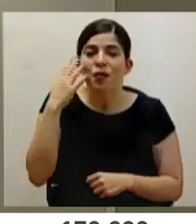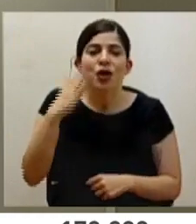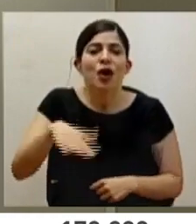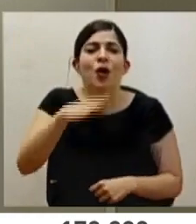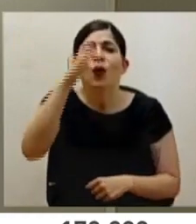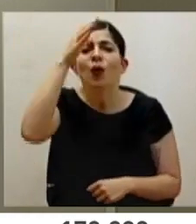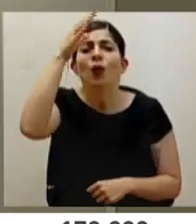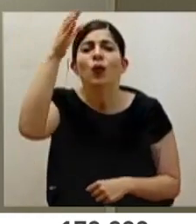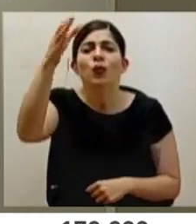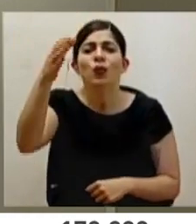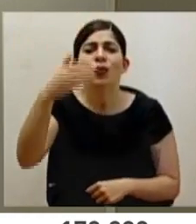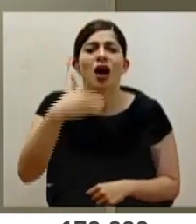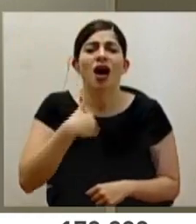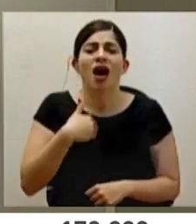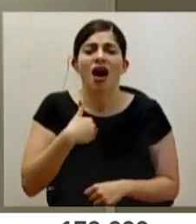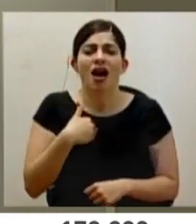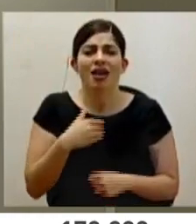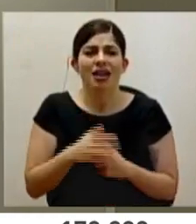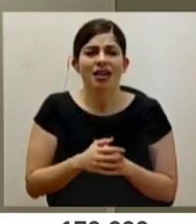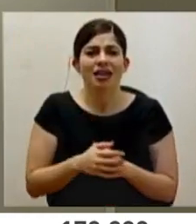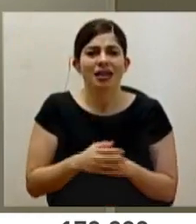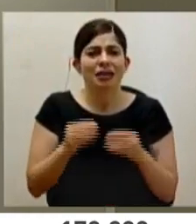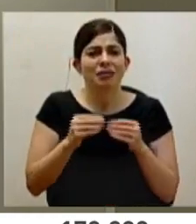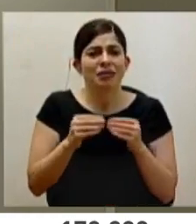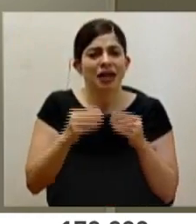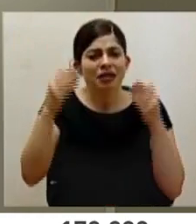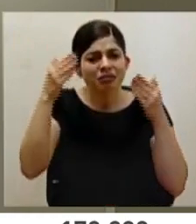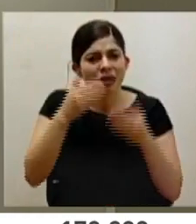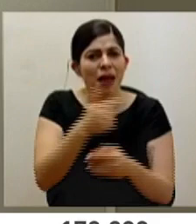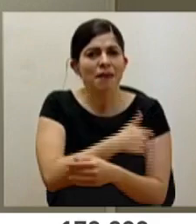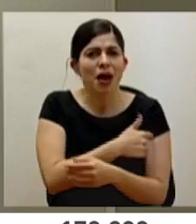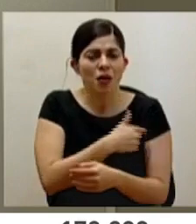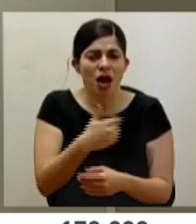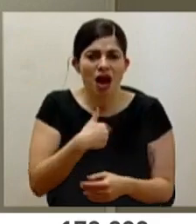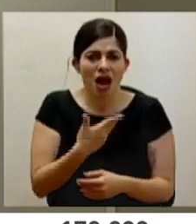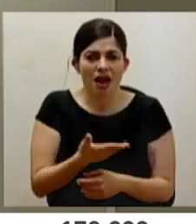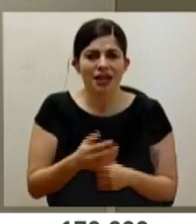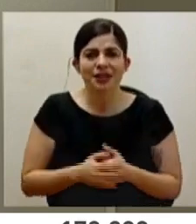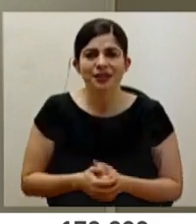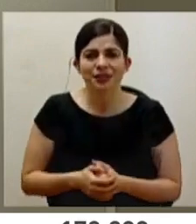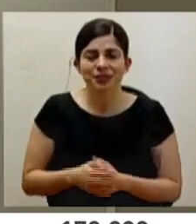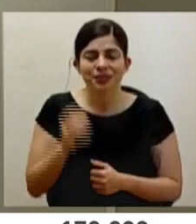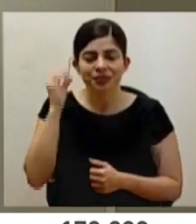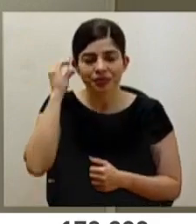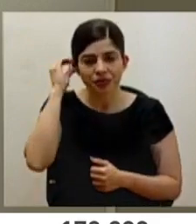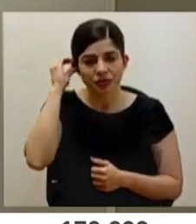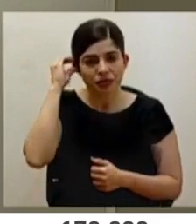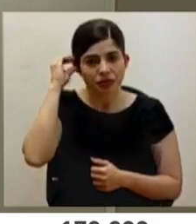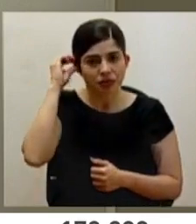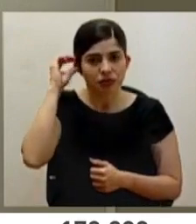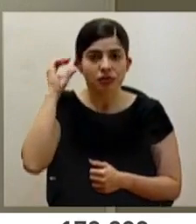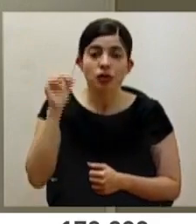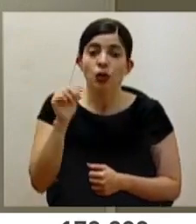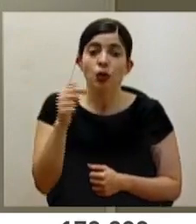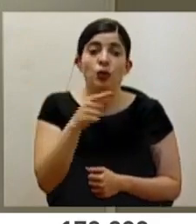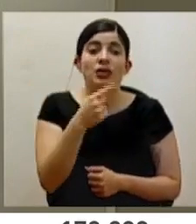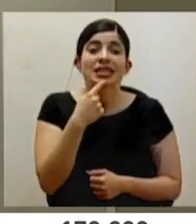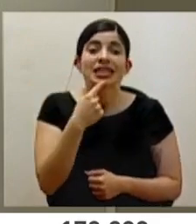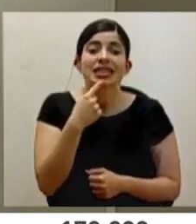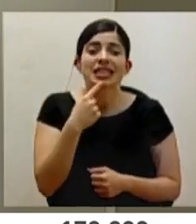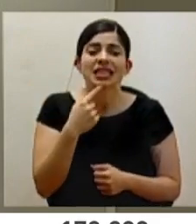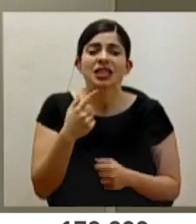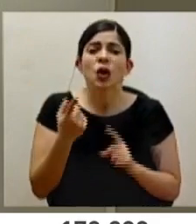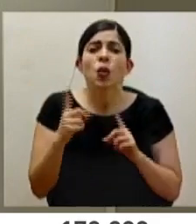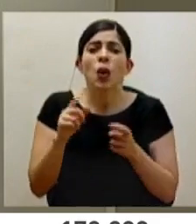muy inclinada hacia la vacunación. Con respecto a lo que usted indicaba, de qué cambió,